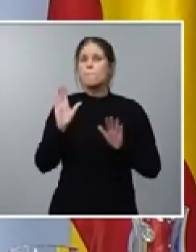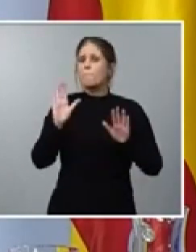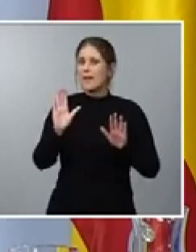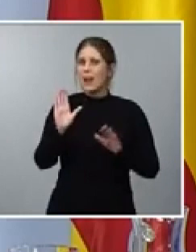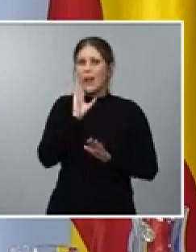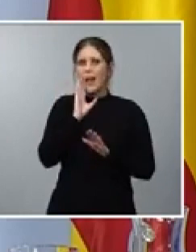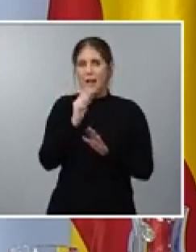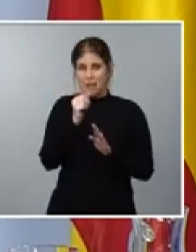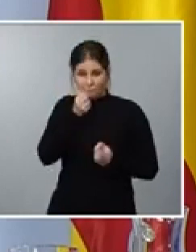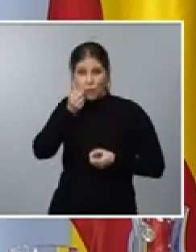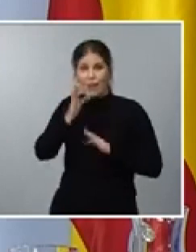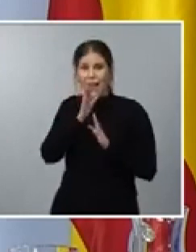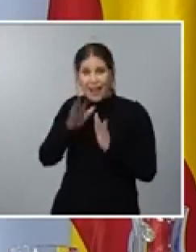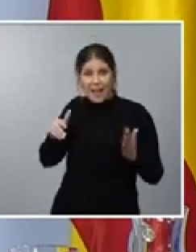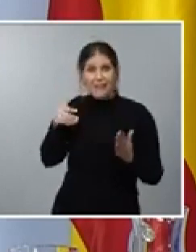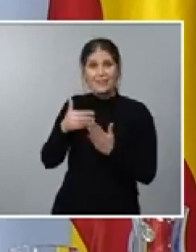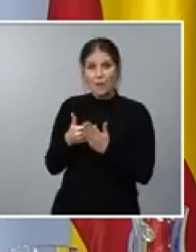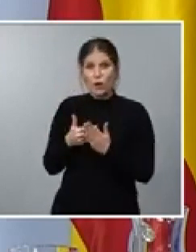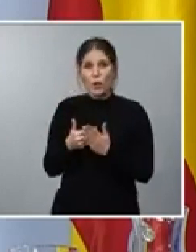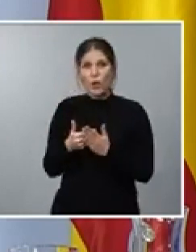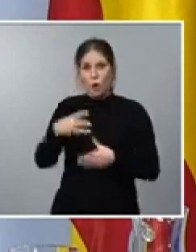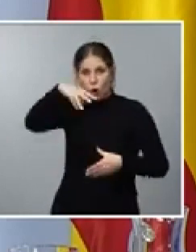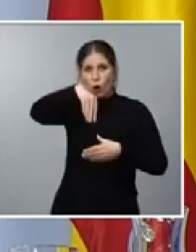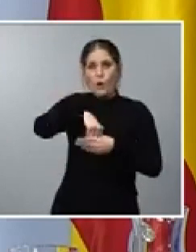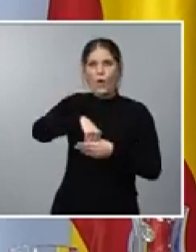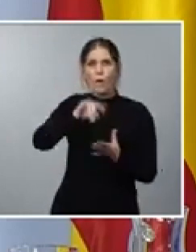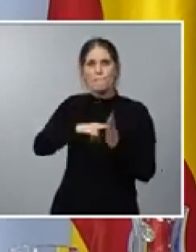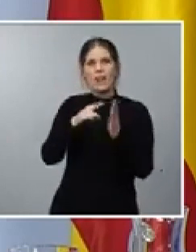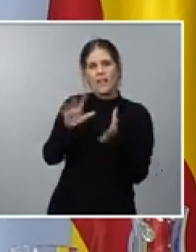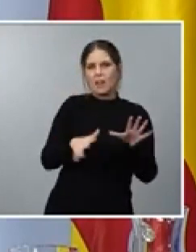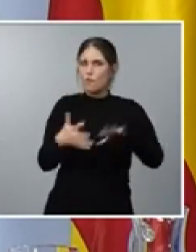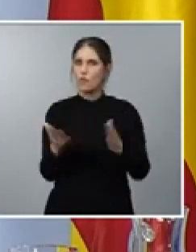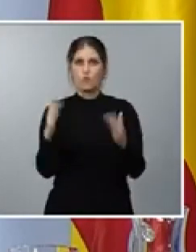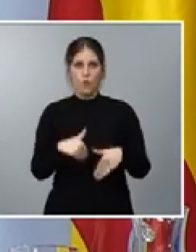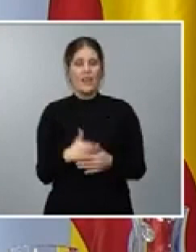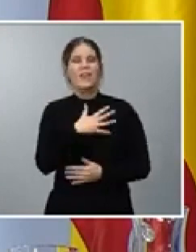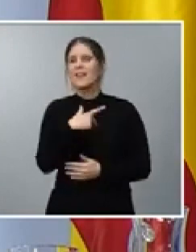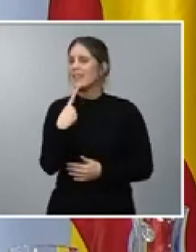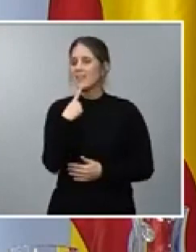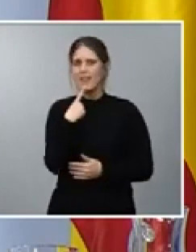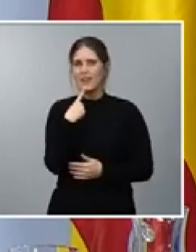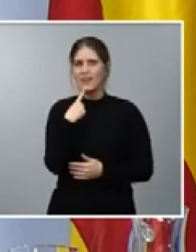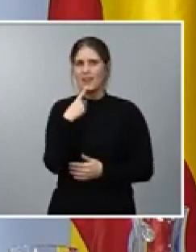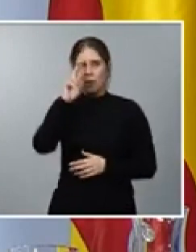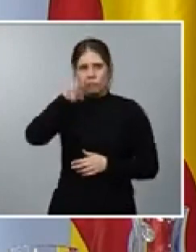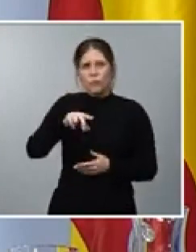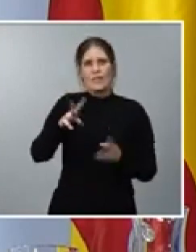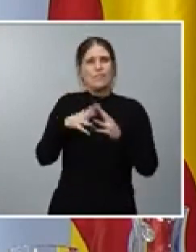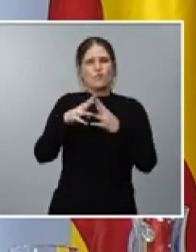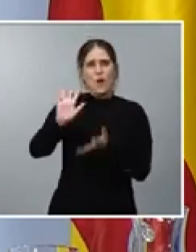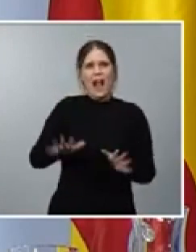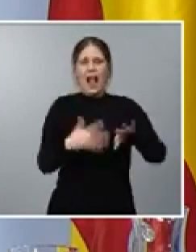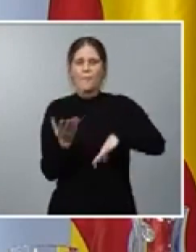comentado hasta el momento no ha incluido el Plan de Transformación. Quiere decir que son cambios estructurales que se